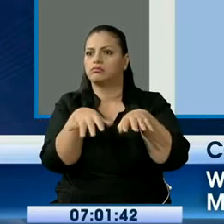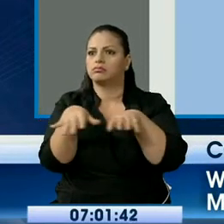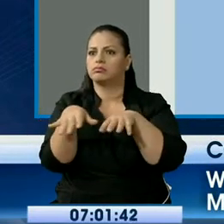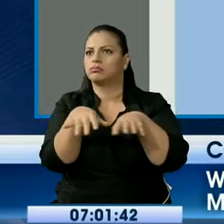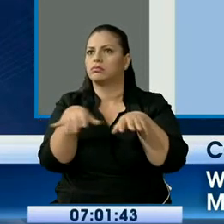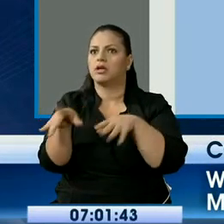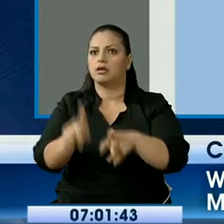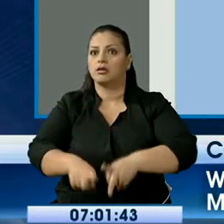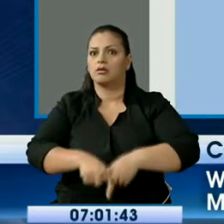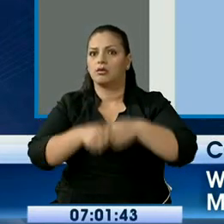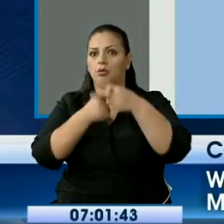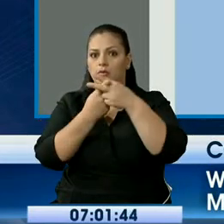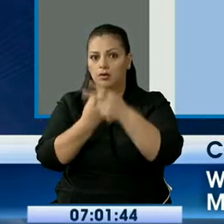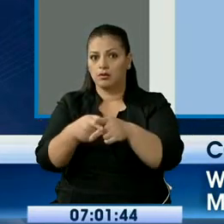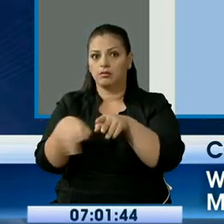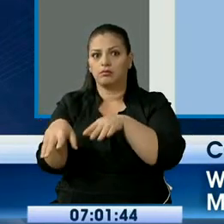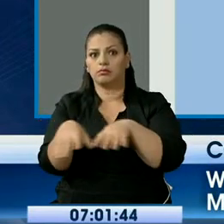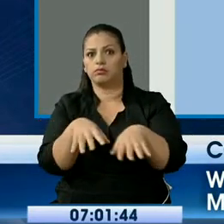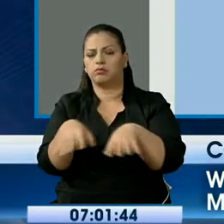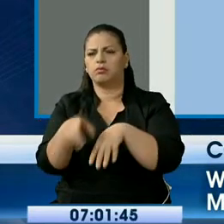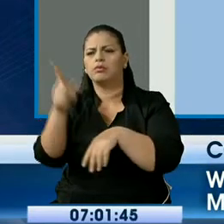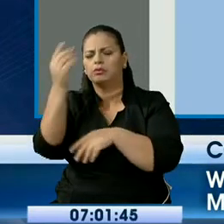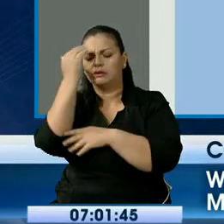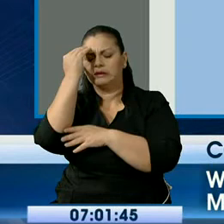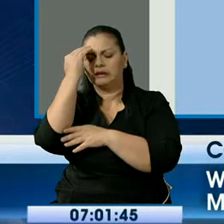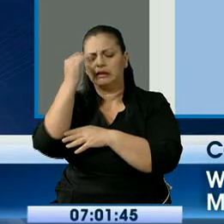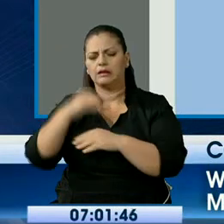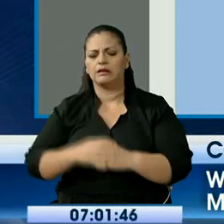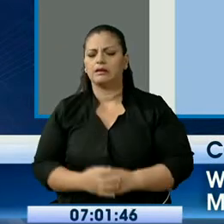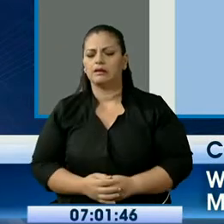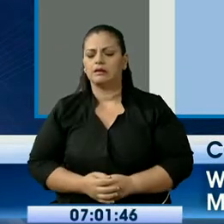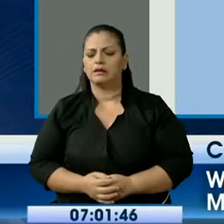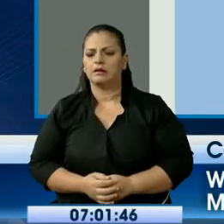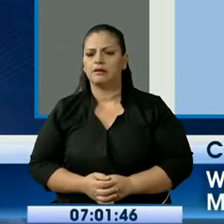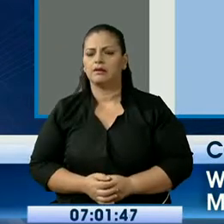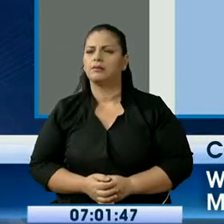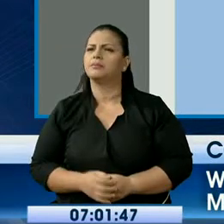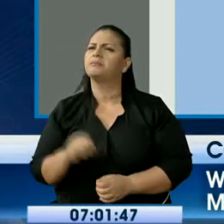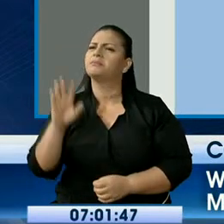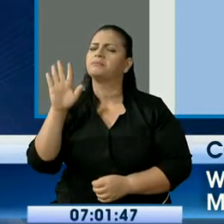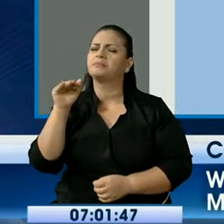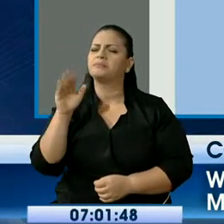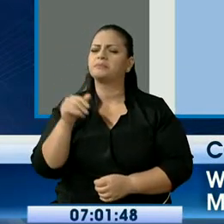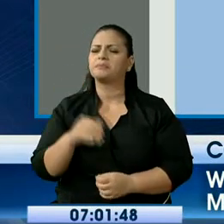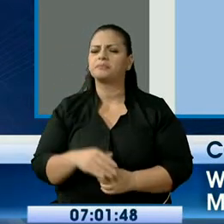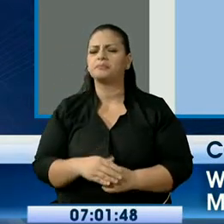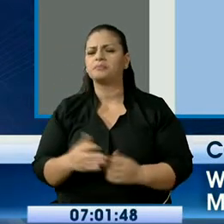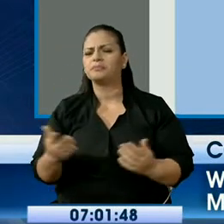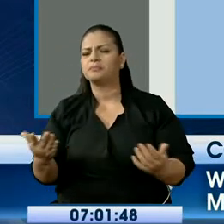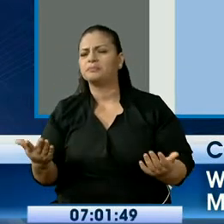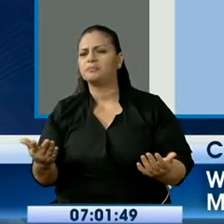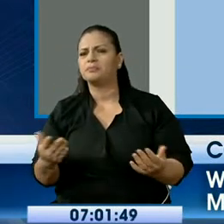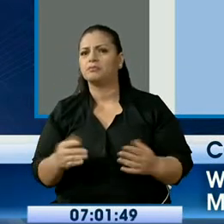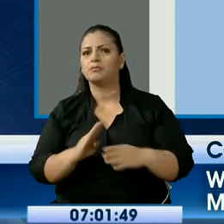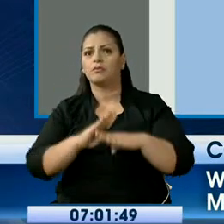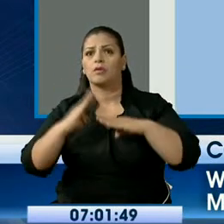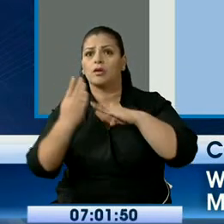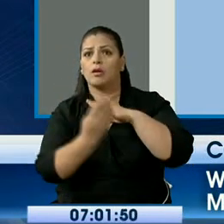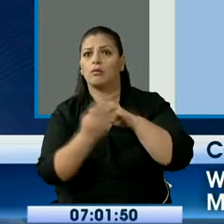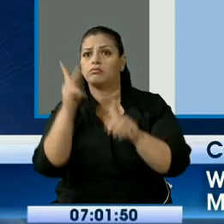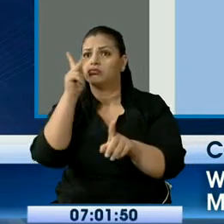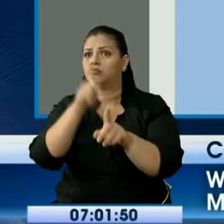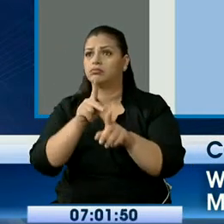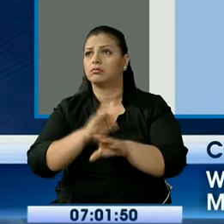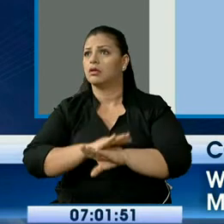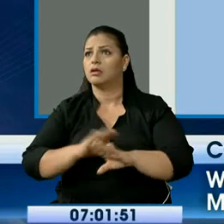recorrido que seguramente habrás hecho y de la investigación que has realizado. El temor se sintió en la población de